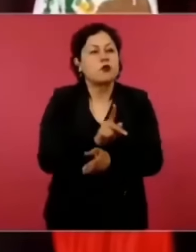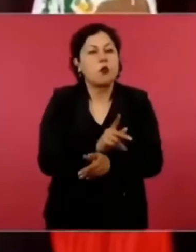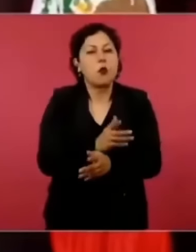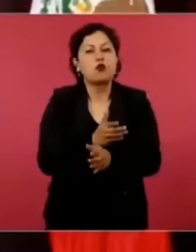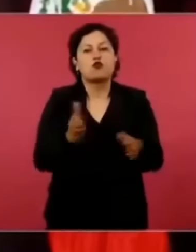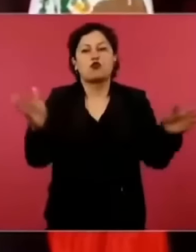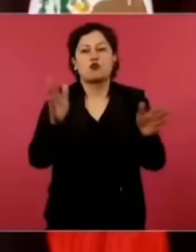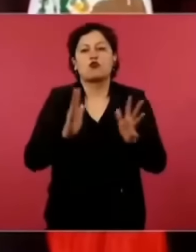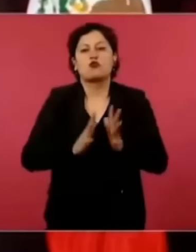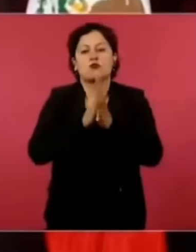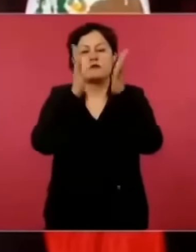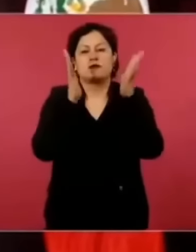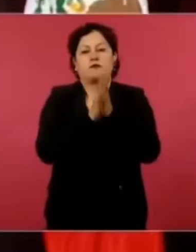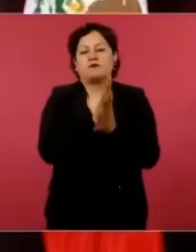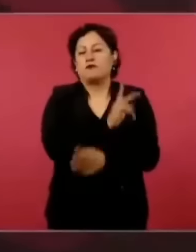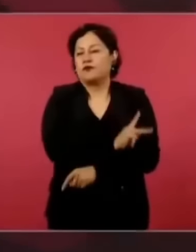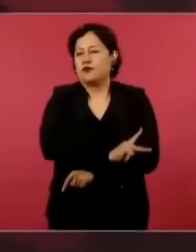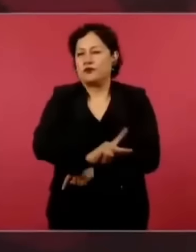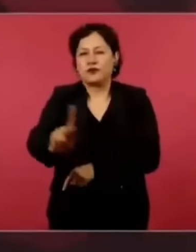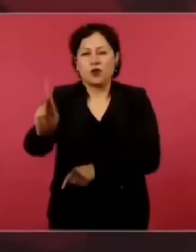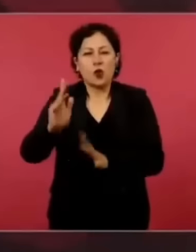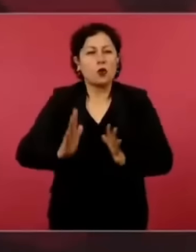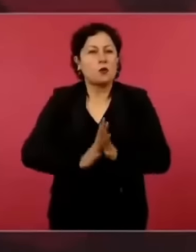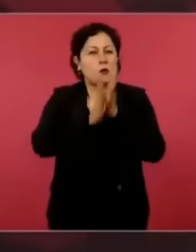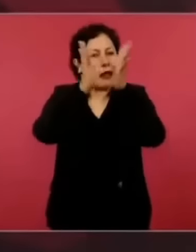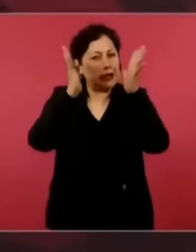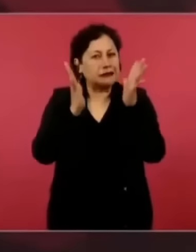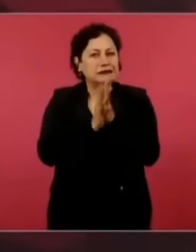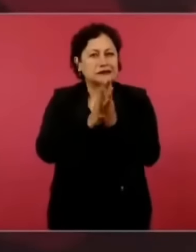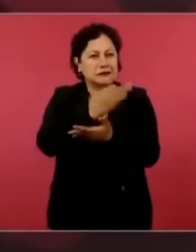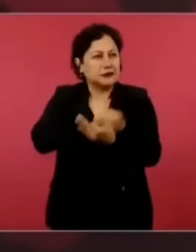que se hacen gobierno, no se hacen la